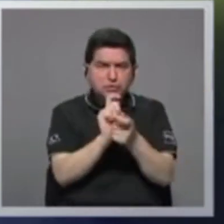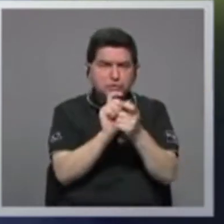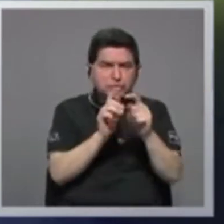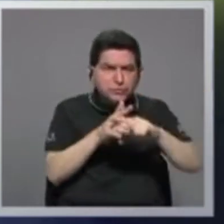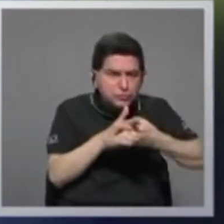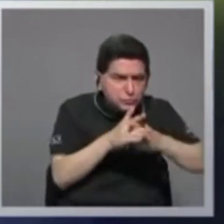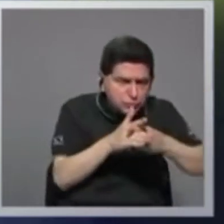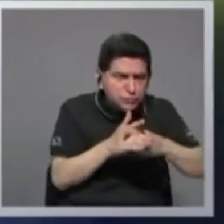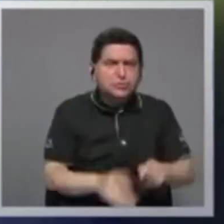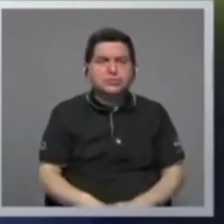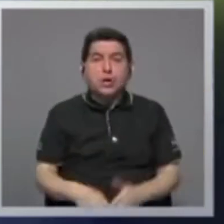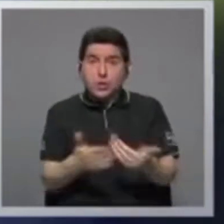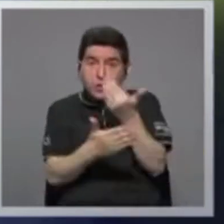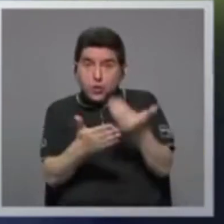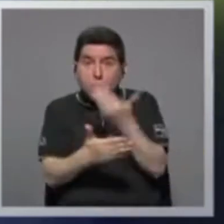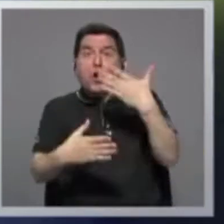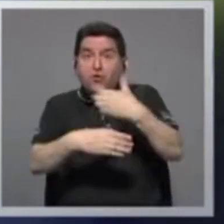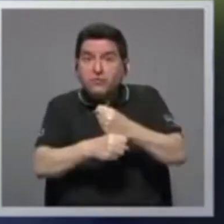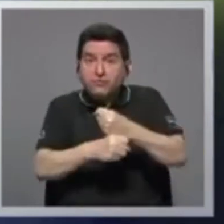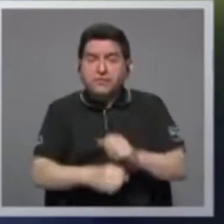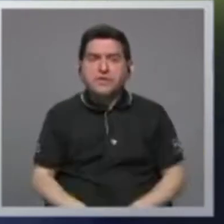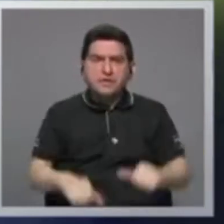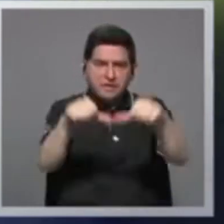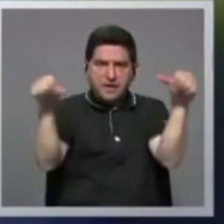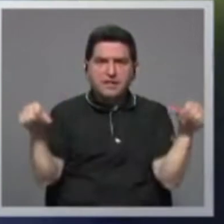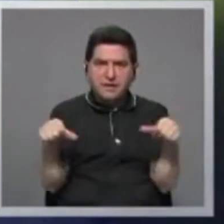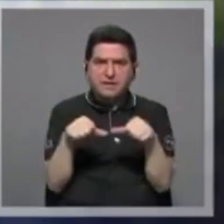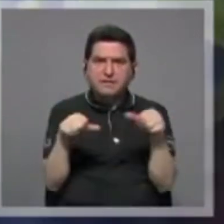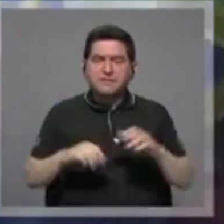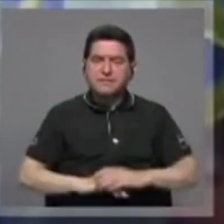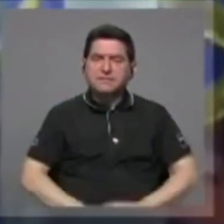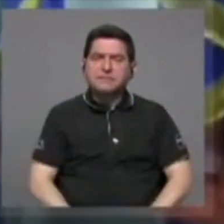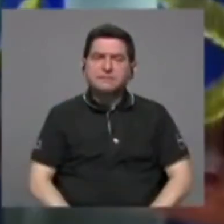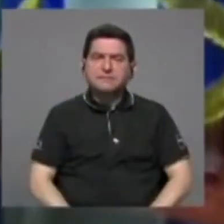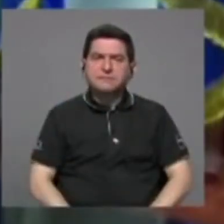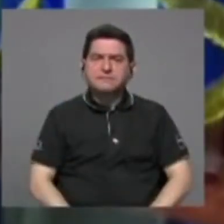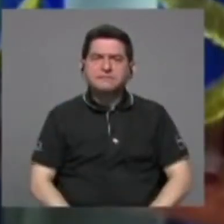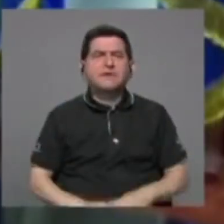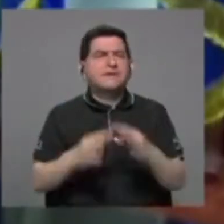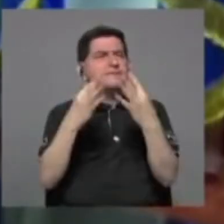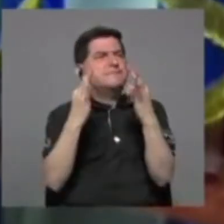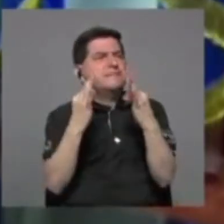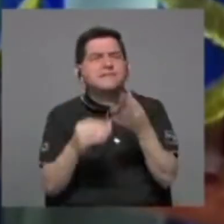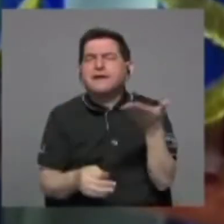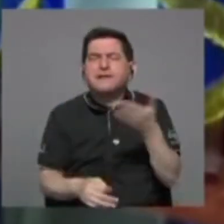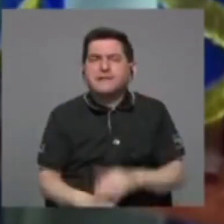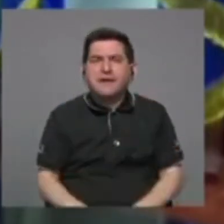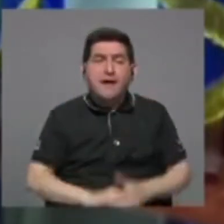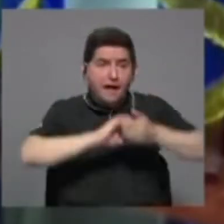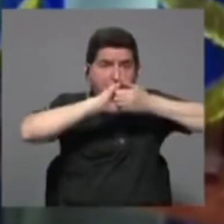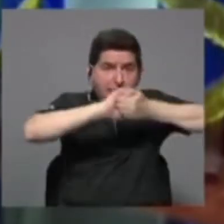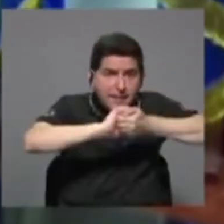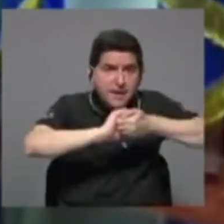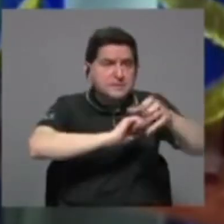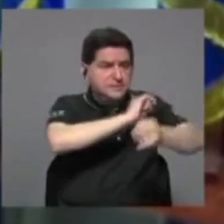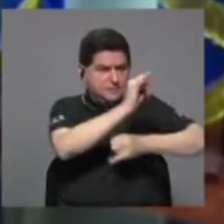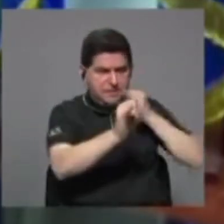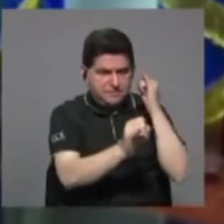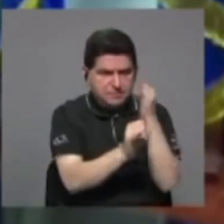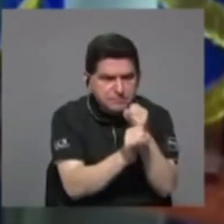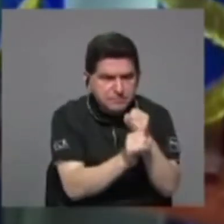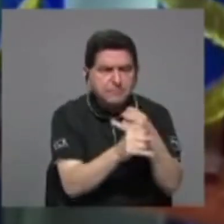innovando en el sector, buscando alianzas tanto internacionales,